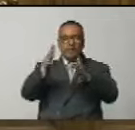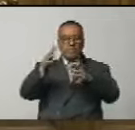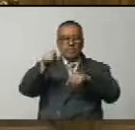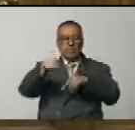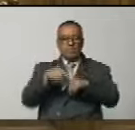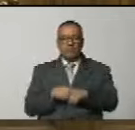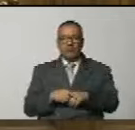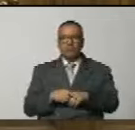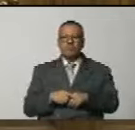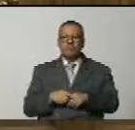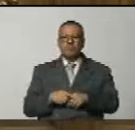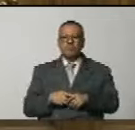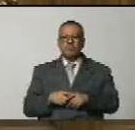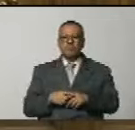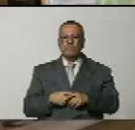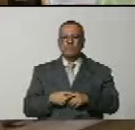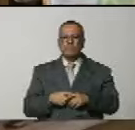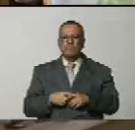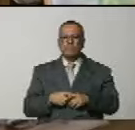y venceremos.